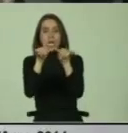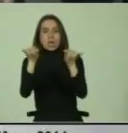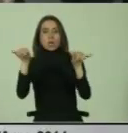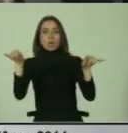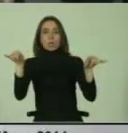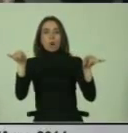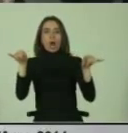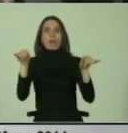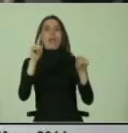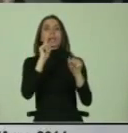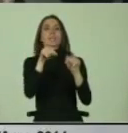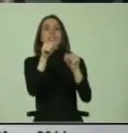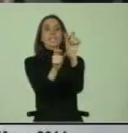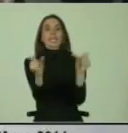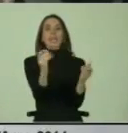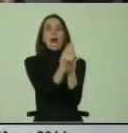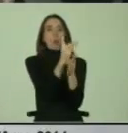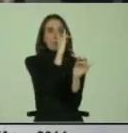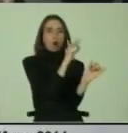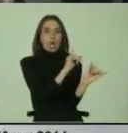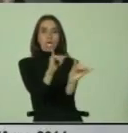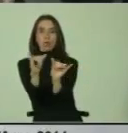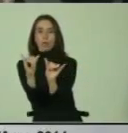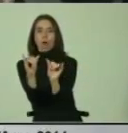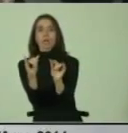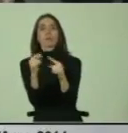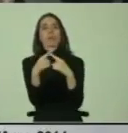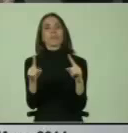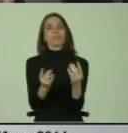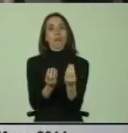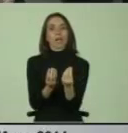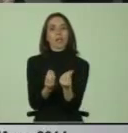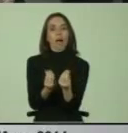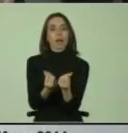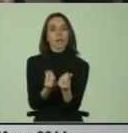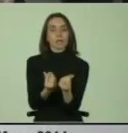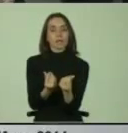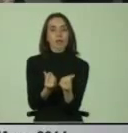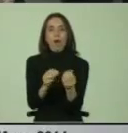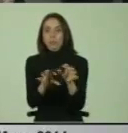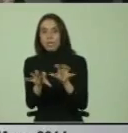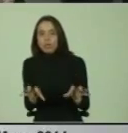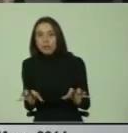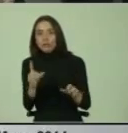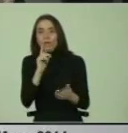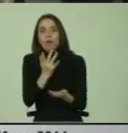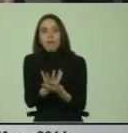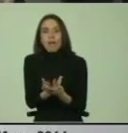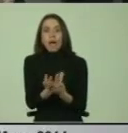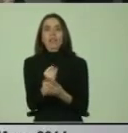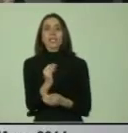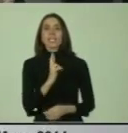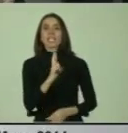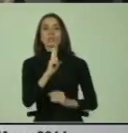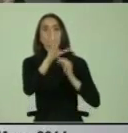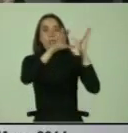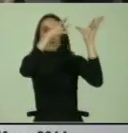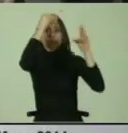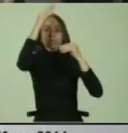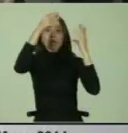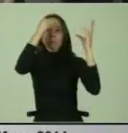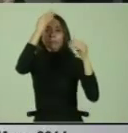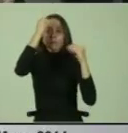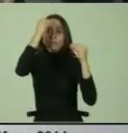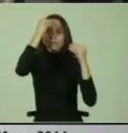cuanto a la composición del lado lunado, pero con muy diferente calidad en términos de insumos, recursos y resultados de aprendizaje.